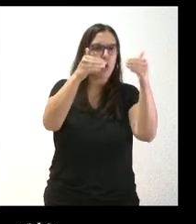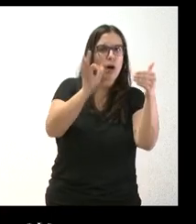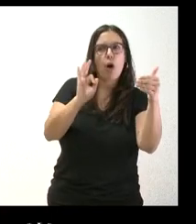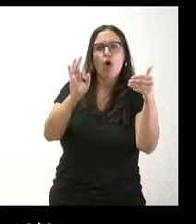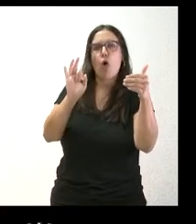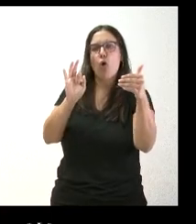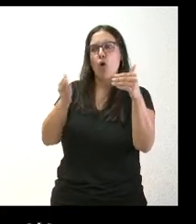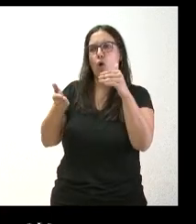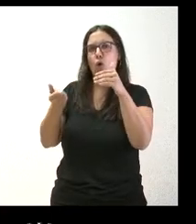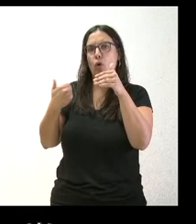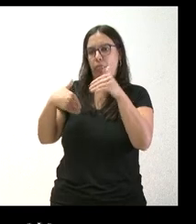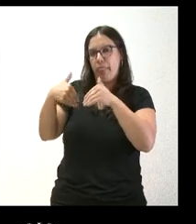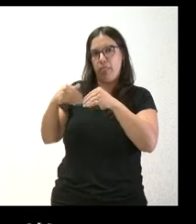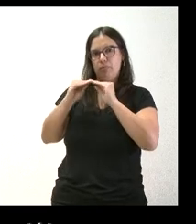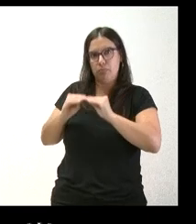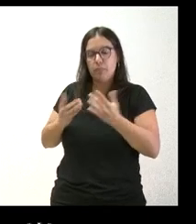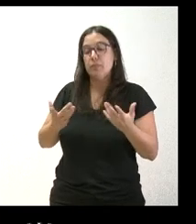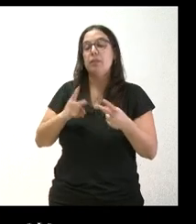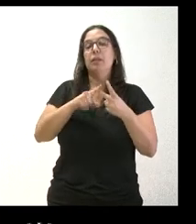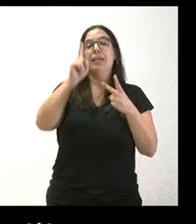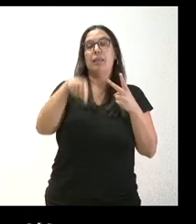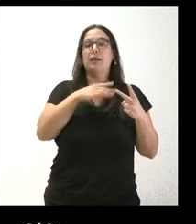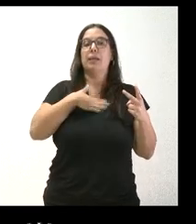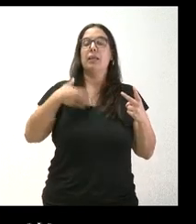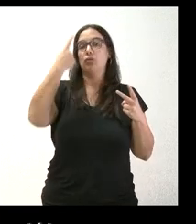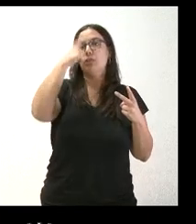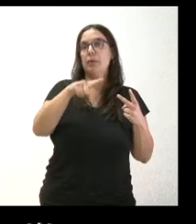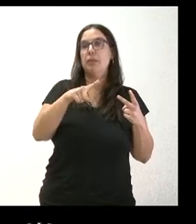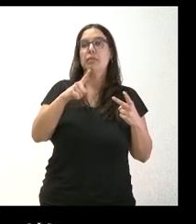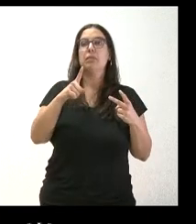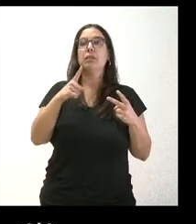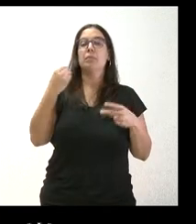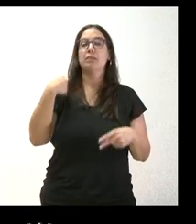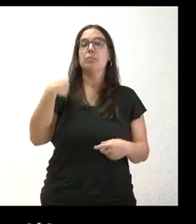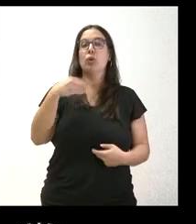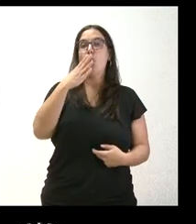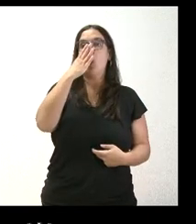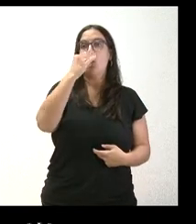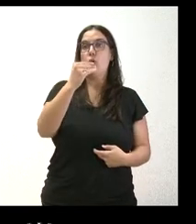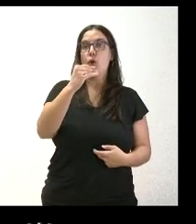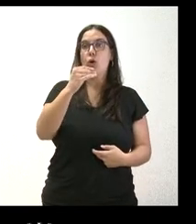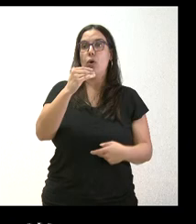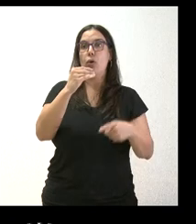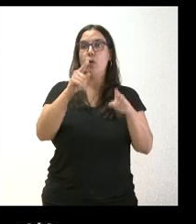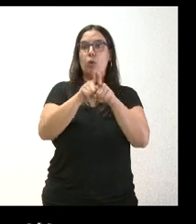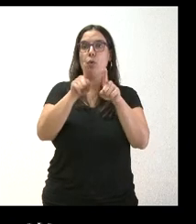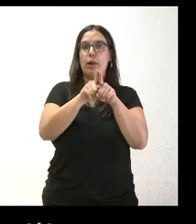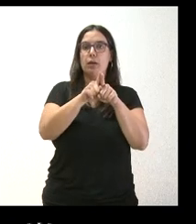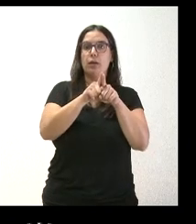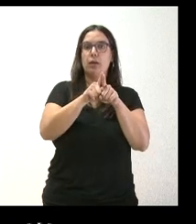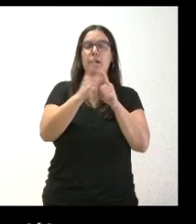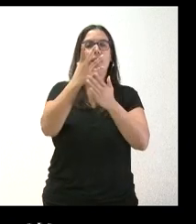lo otro, me gustaría saber qué va a pasar con el logo de Castilla y León, excelente, que ha desaparecido ya de